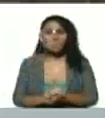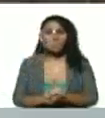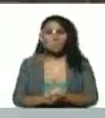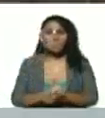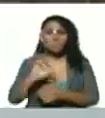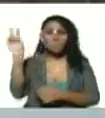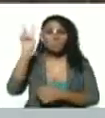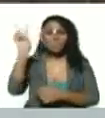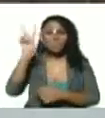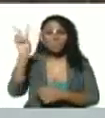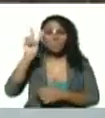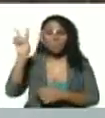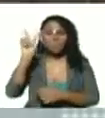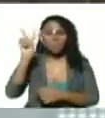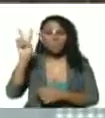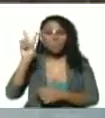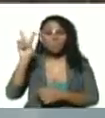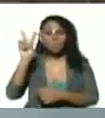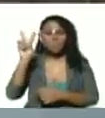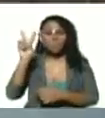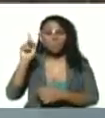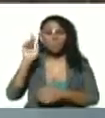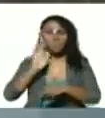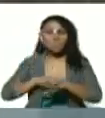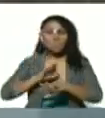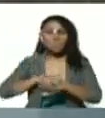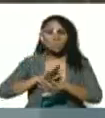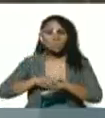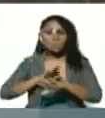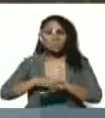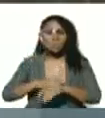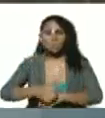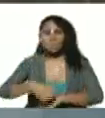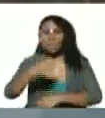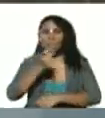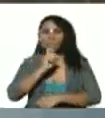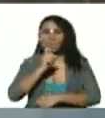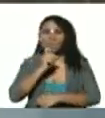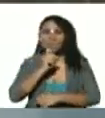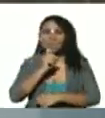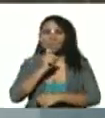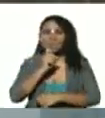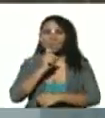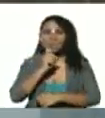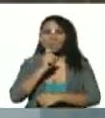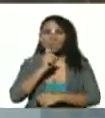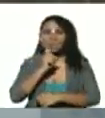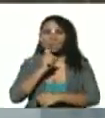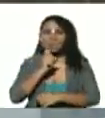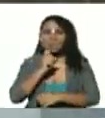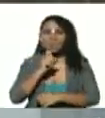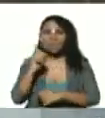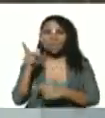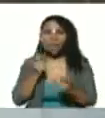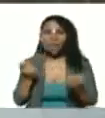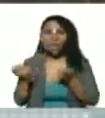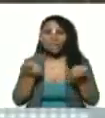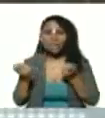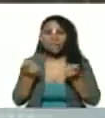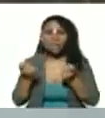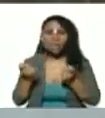Venezuela en las condiciones más difíciles adversas de dominación